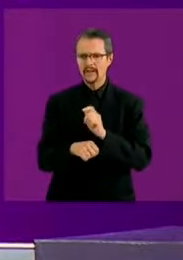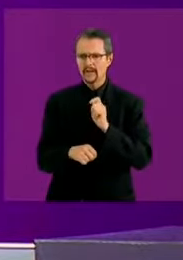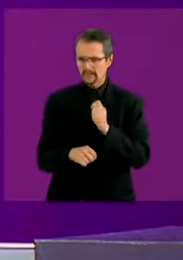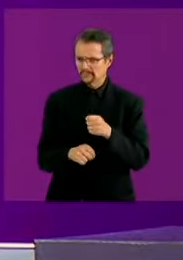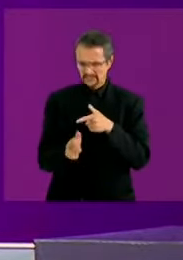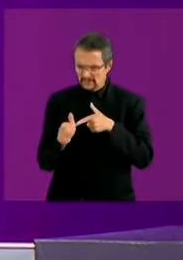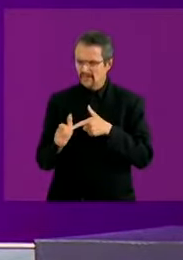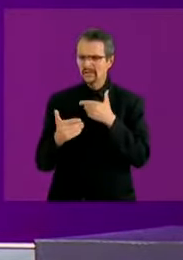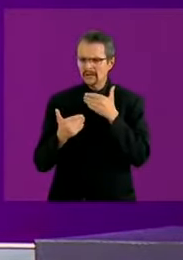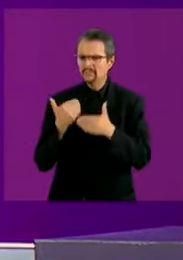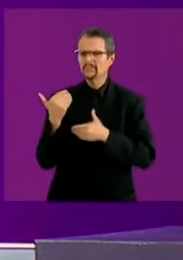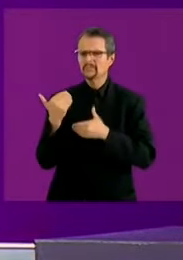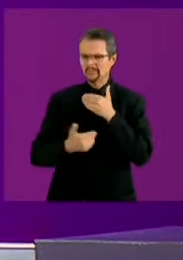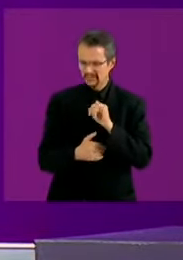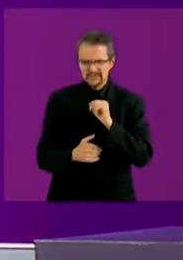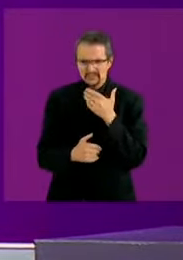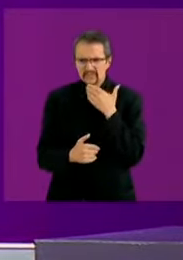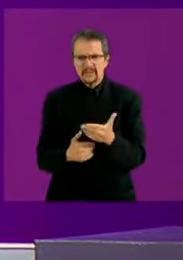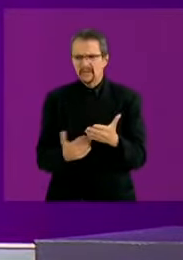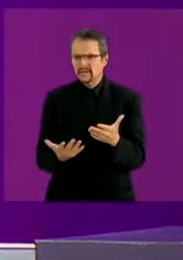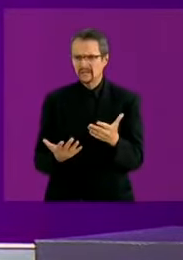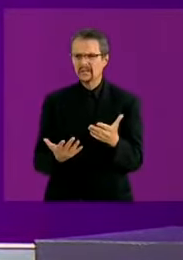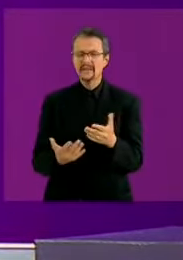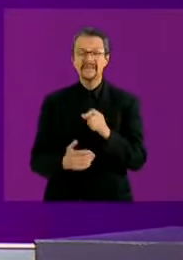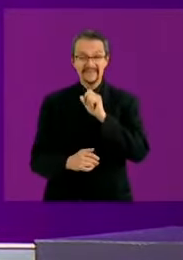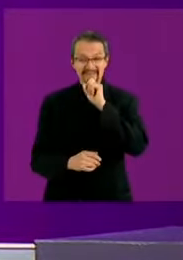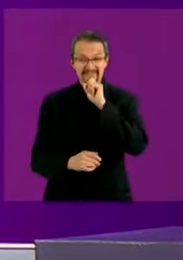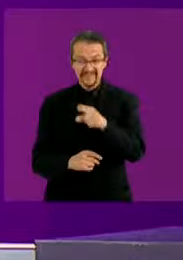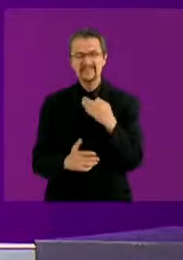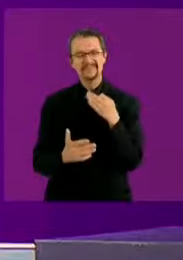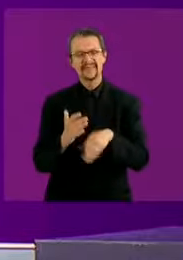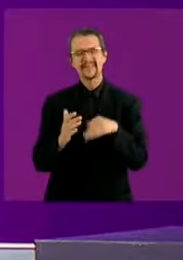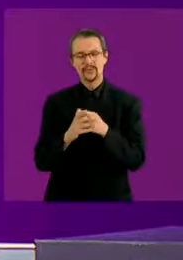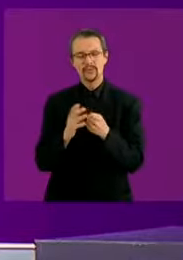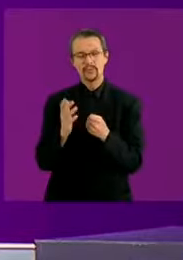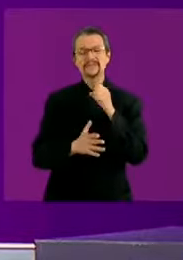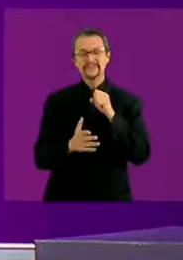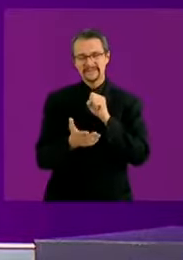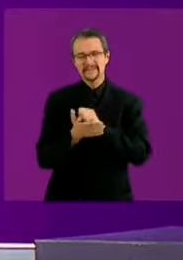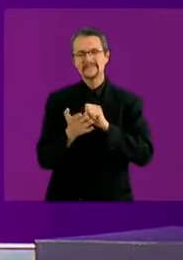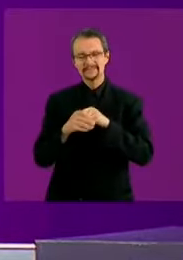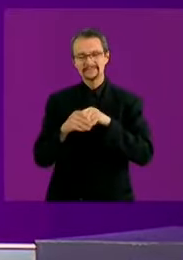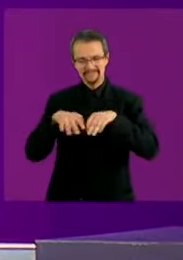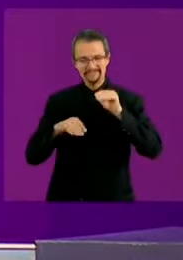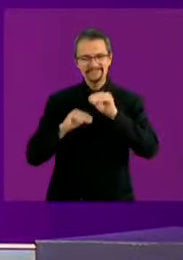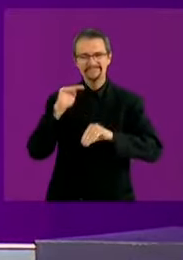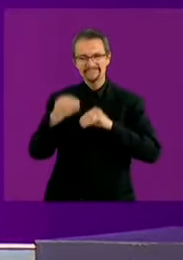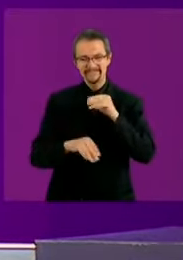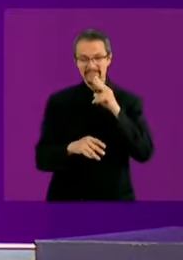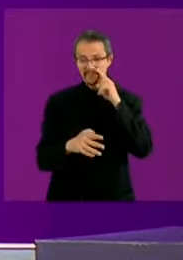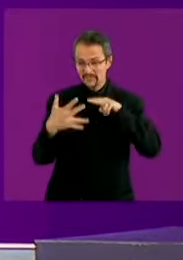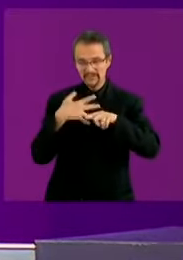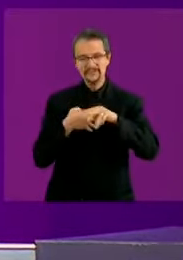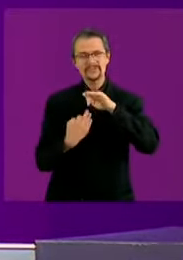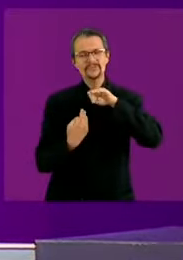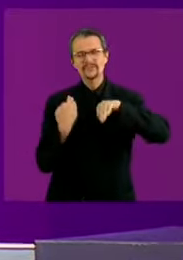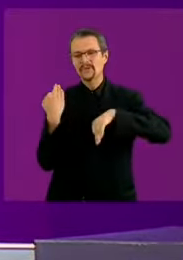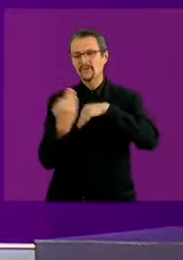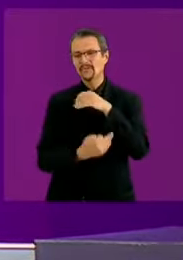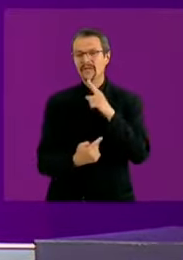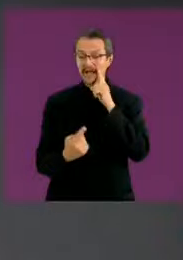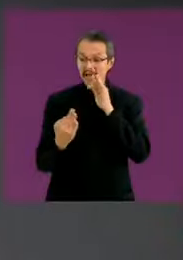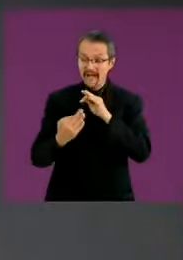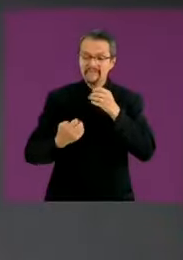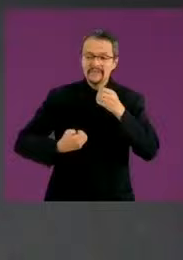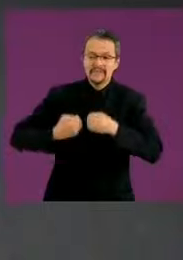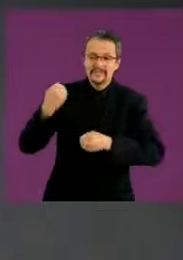Y por supuesto que necesitamos generar un sistema de transparencia para que haya rendición de cuentas. El binomio es uno con lo